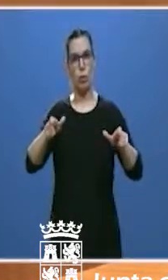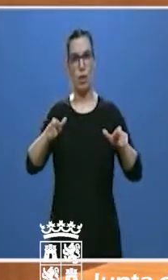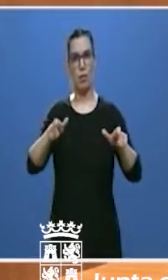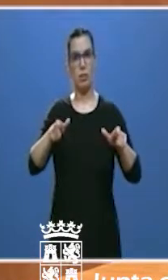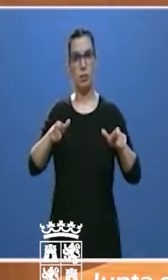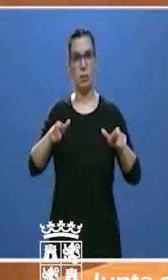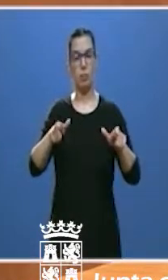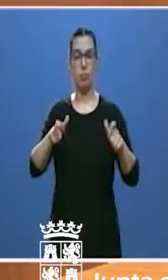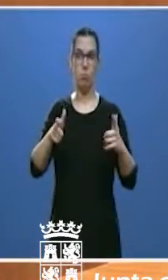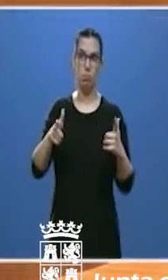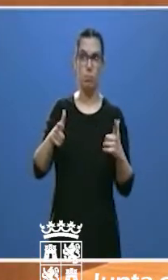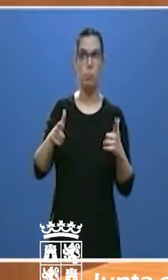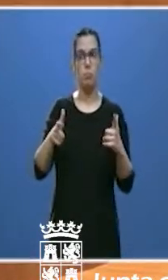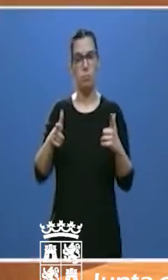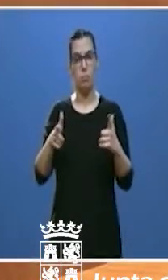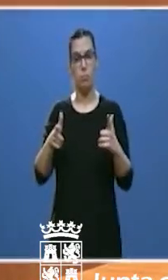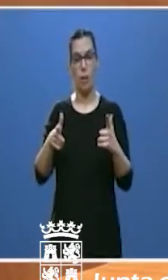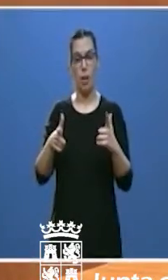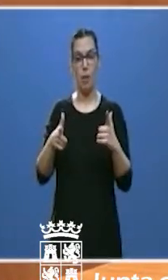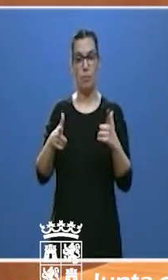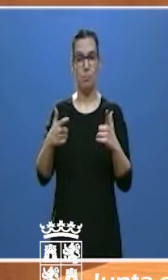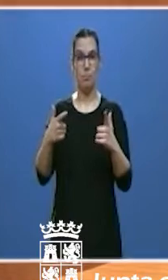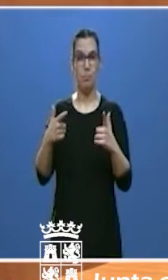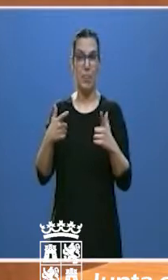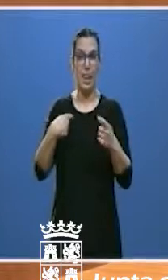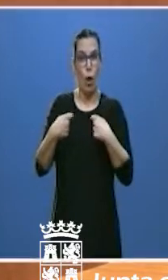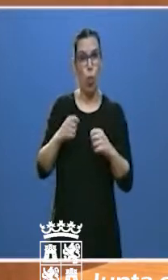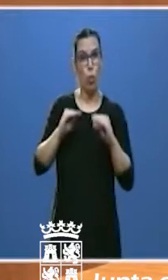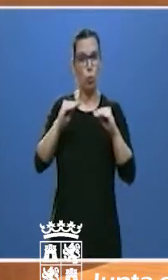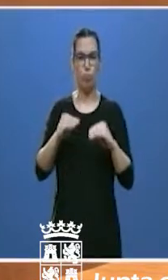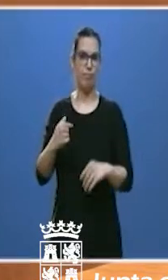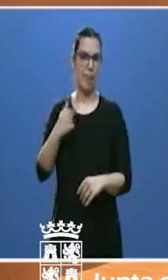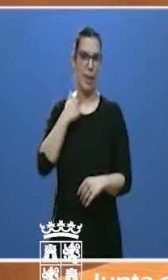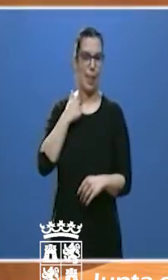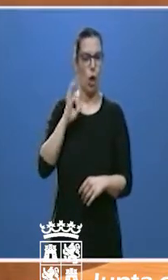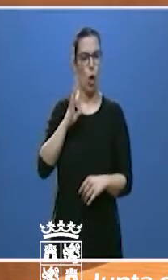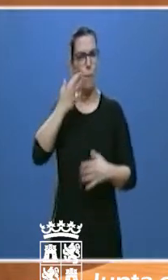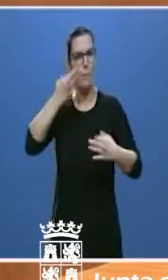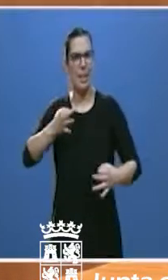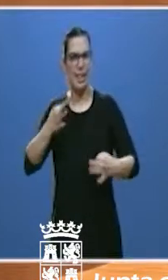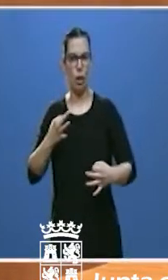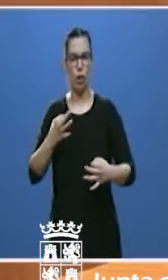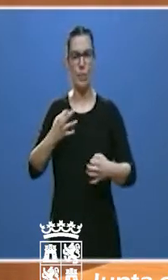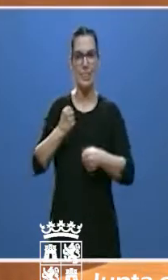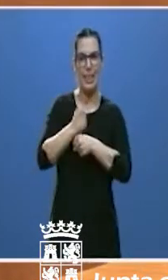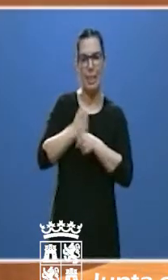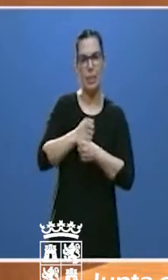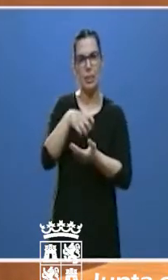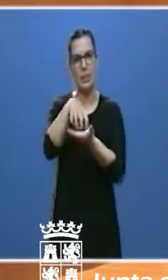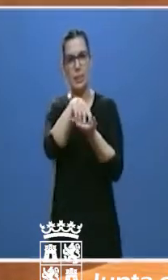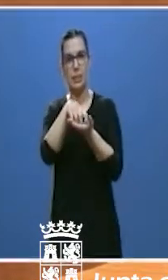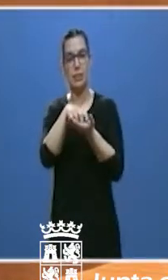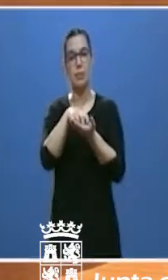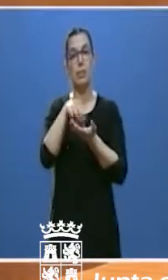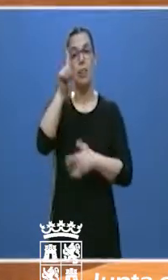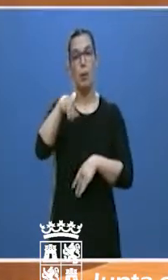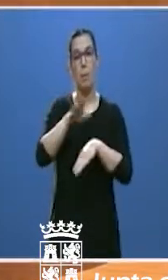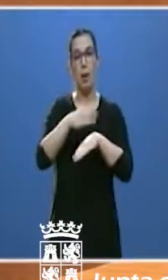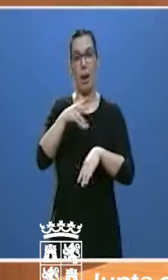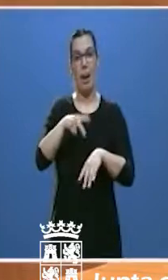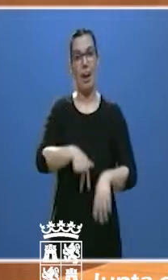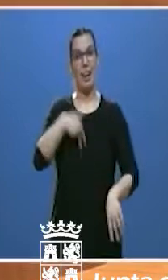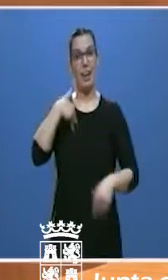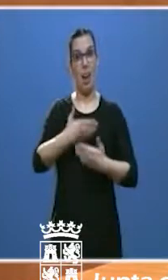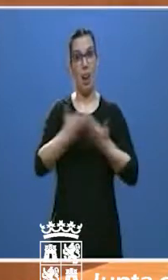o ven en peligro su pequeño negocio, su empleo y para todo el conjunto de la sociedad que cada día se